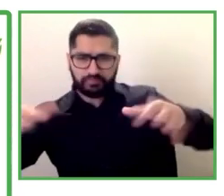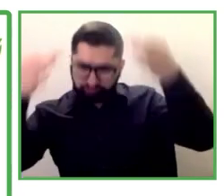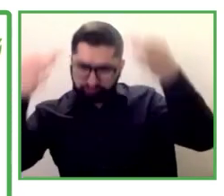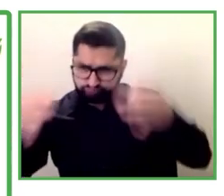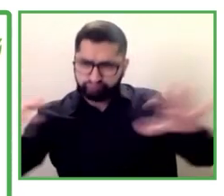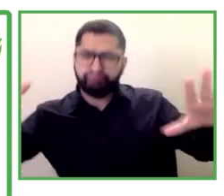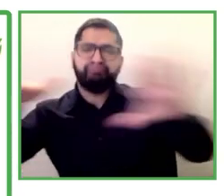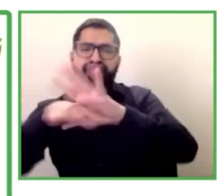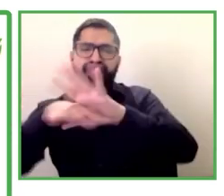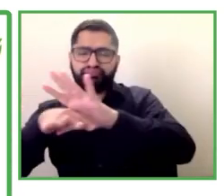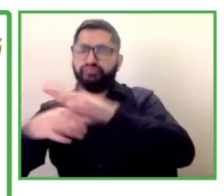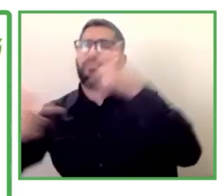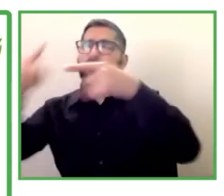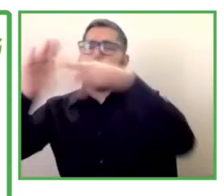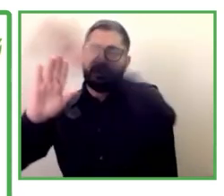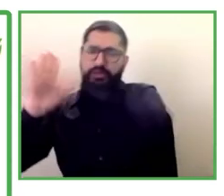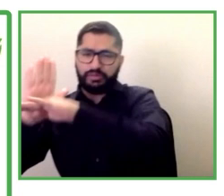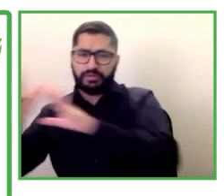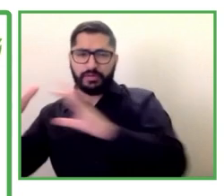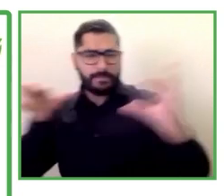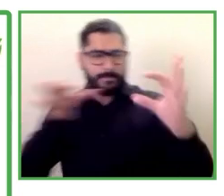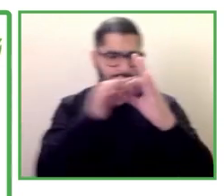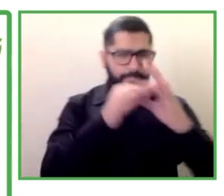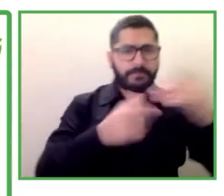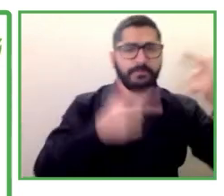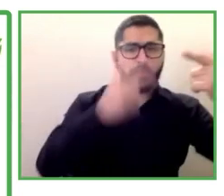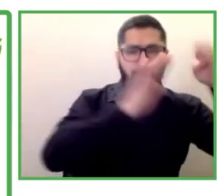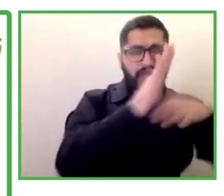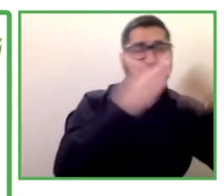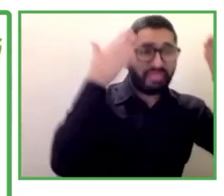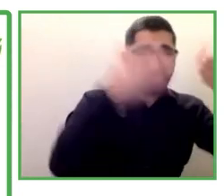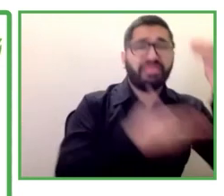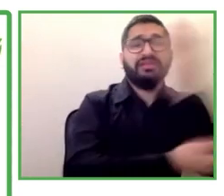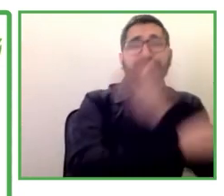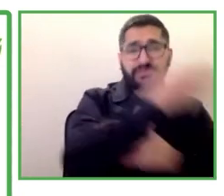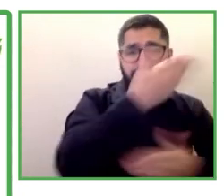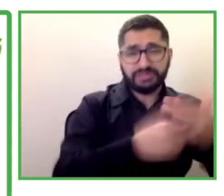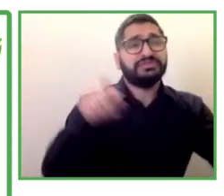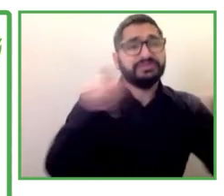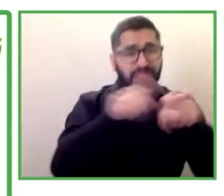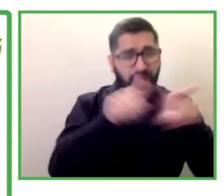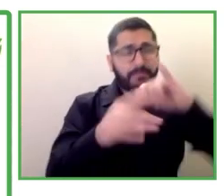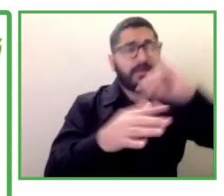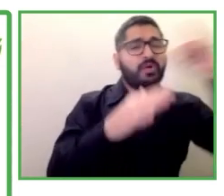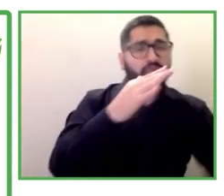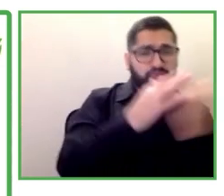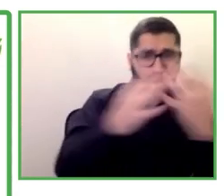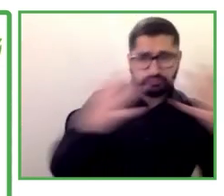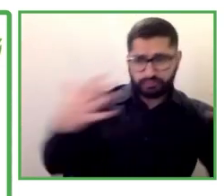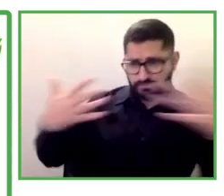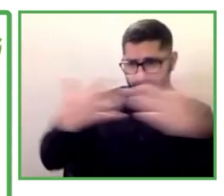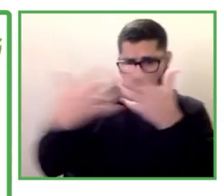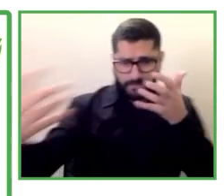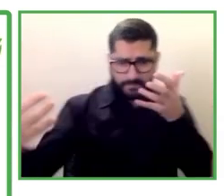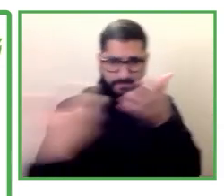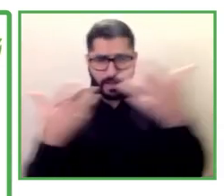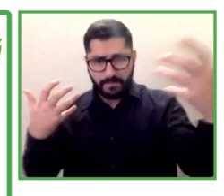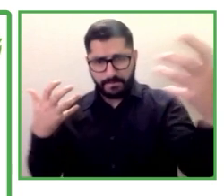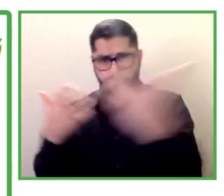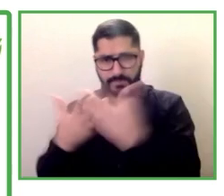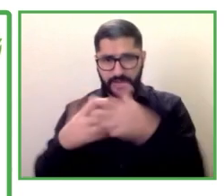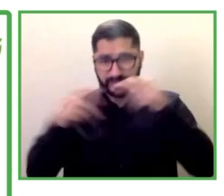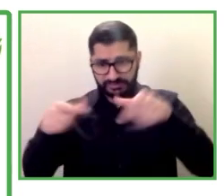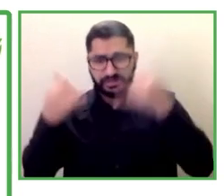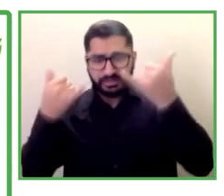de discapacidad e inclusión esta información que se recopiló de